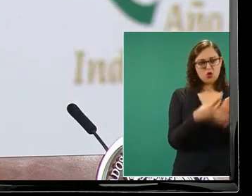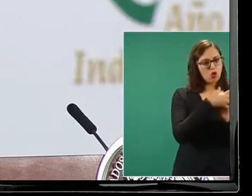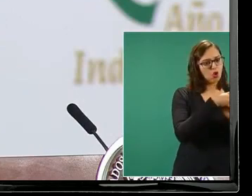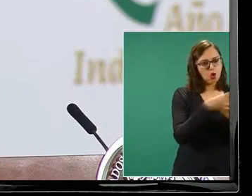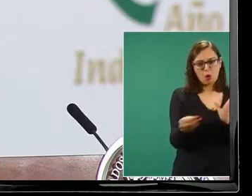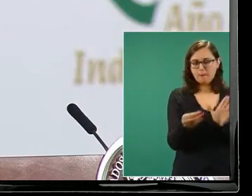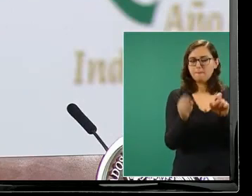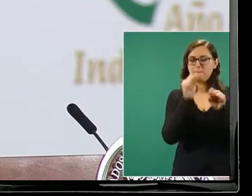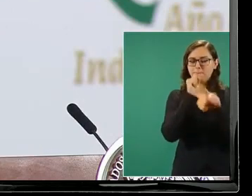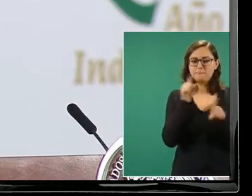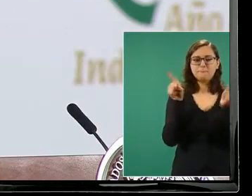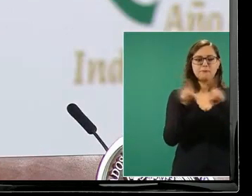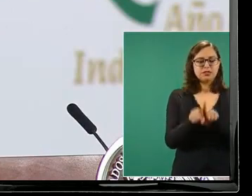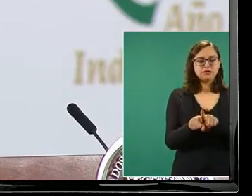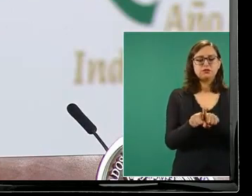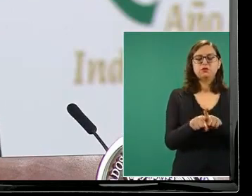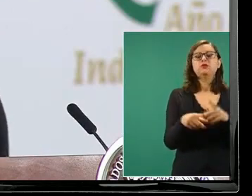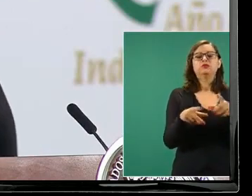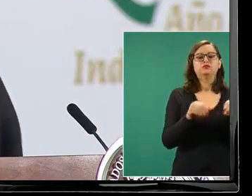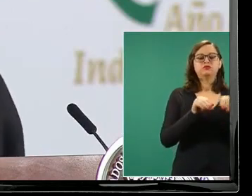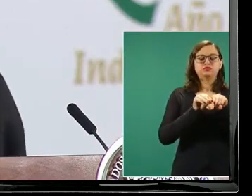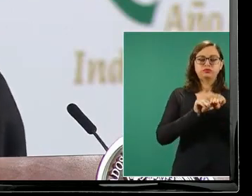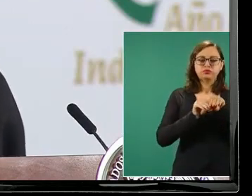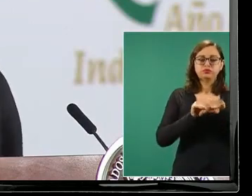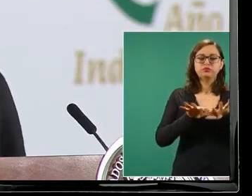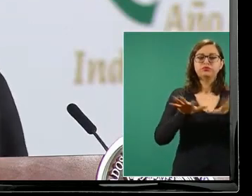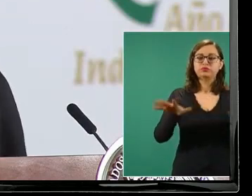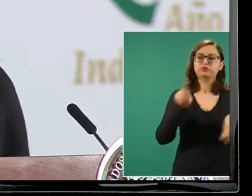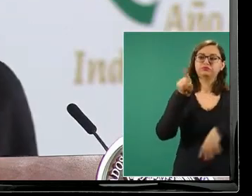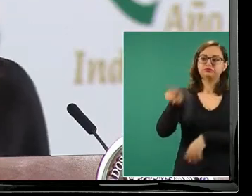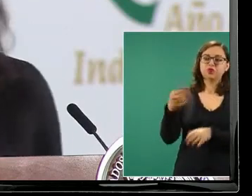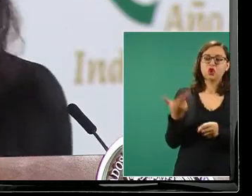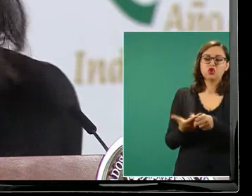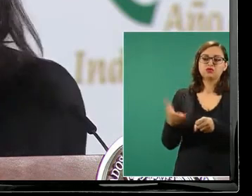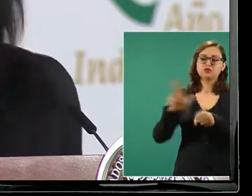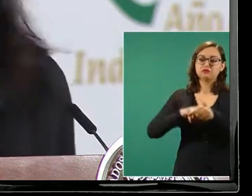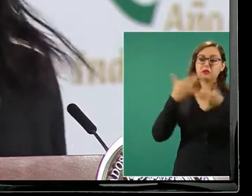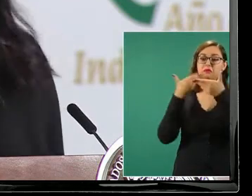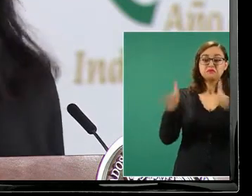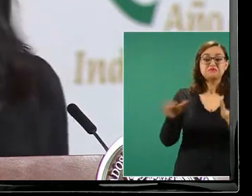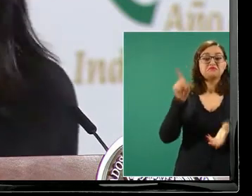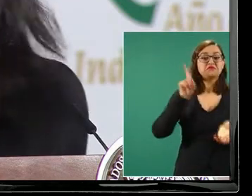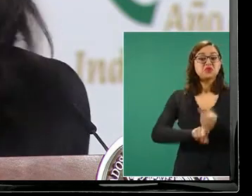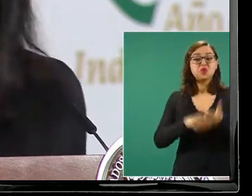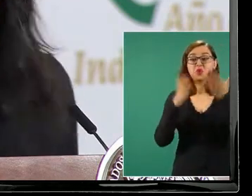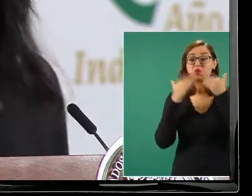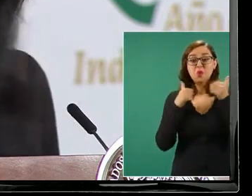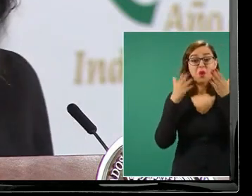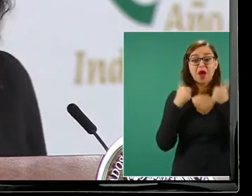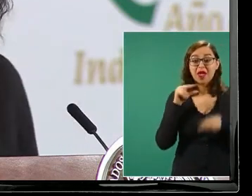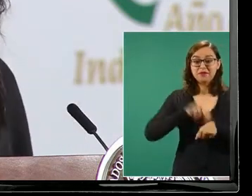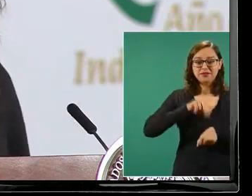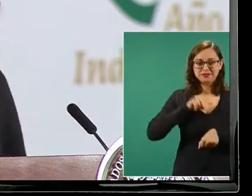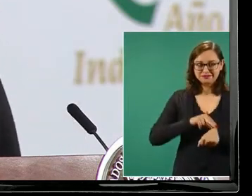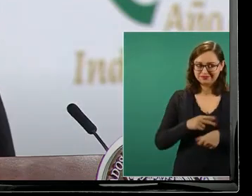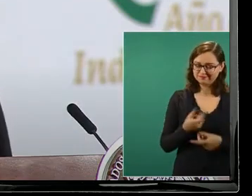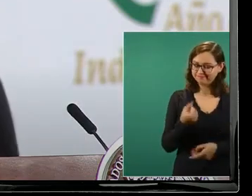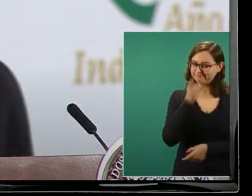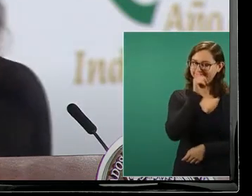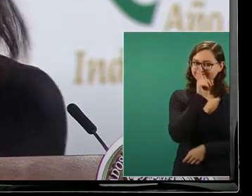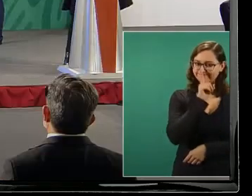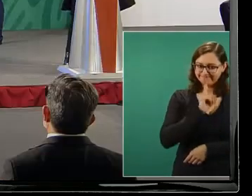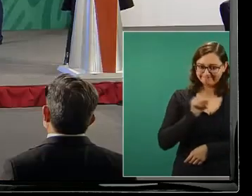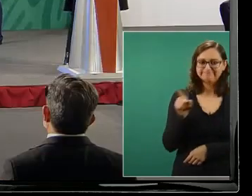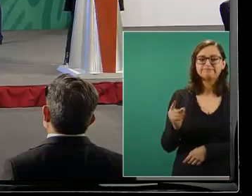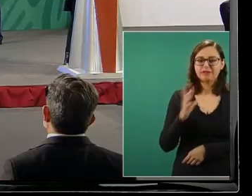medios replican el tema de que se abrió el hospital pero sin médicos repetimos es falso la